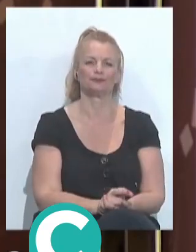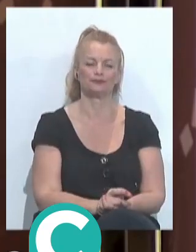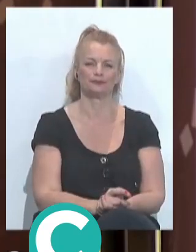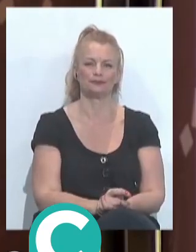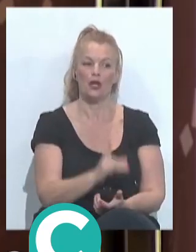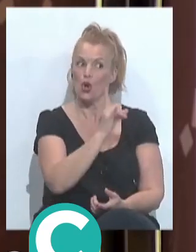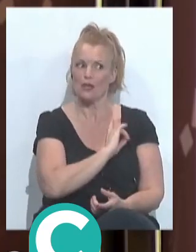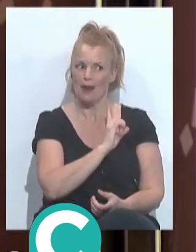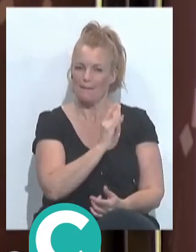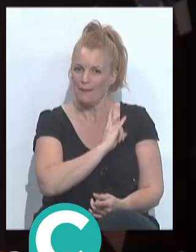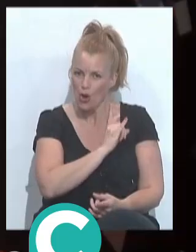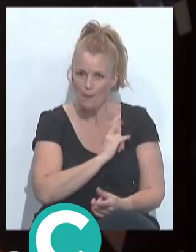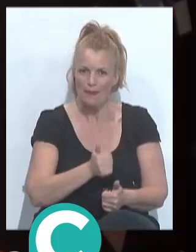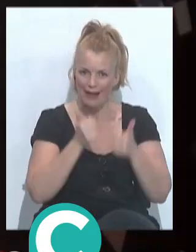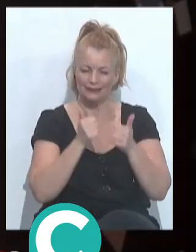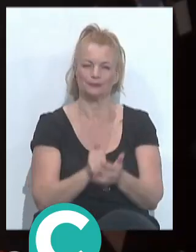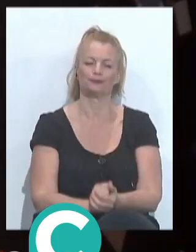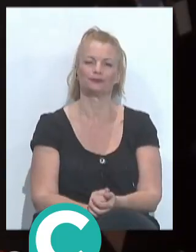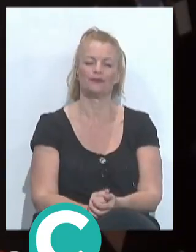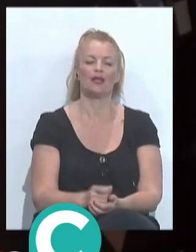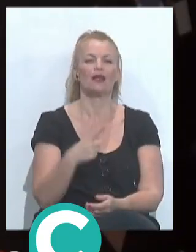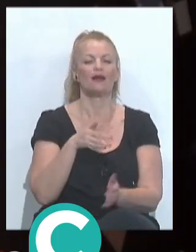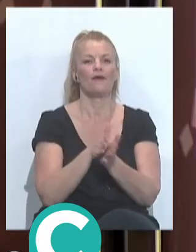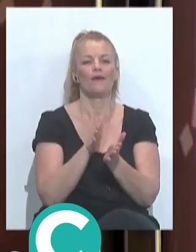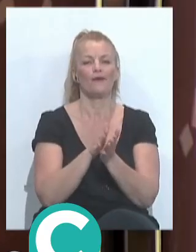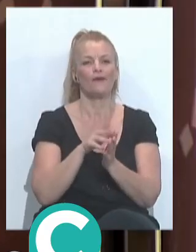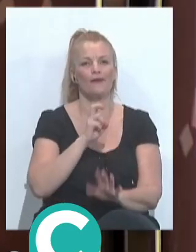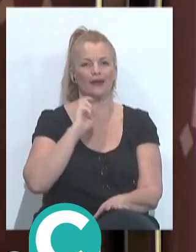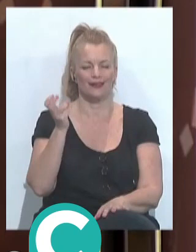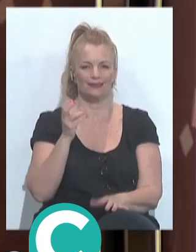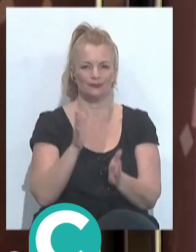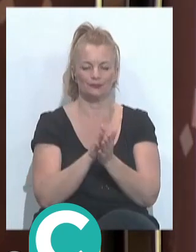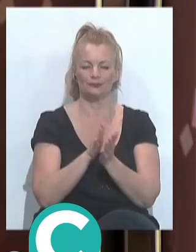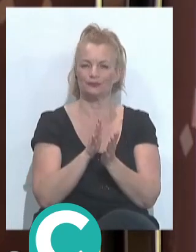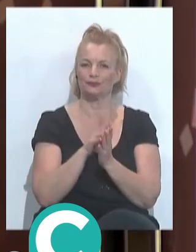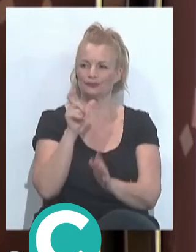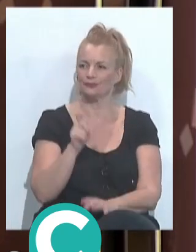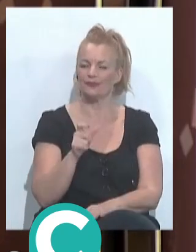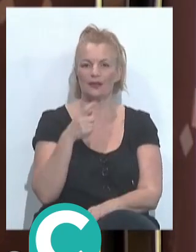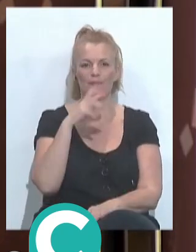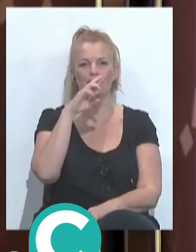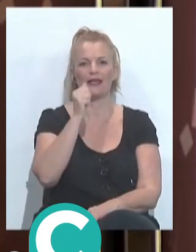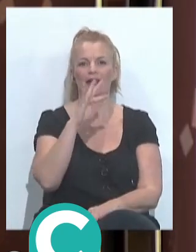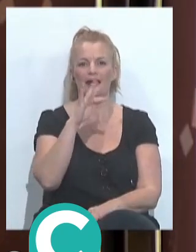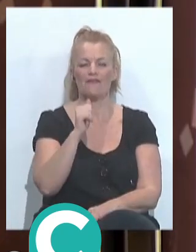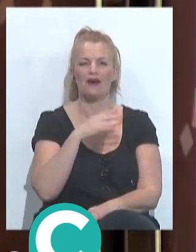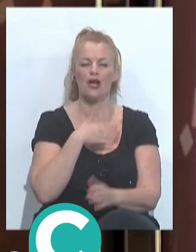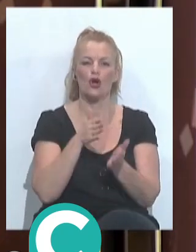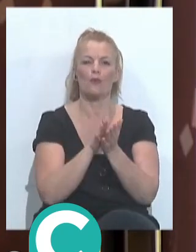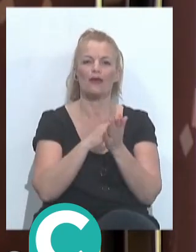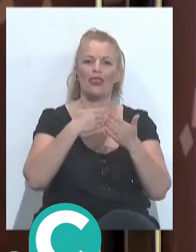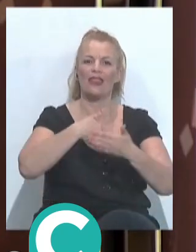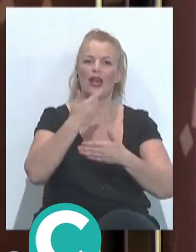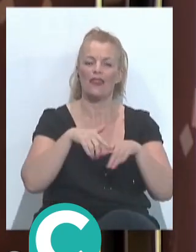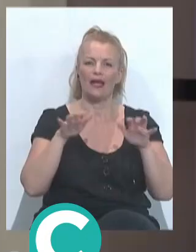No llamarme, no llamarme más. Vamos con el otro al lado de Ali, con Rafa Burgal, compañero del